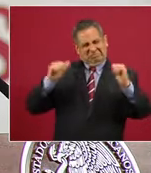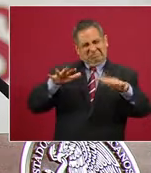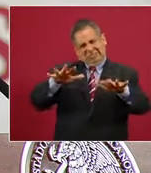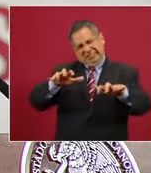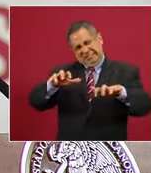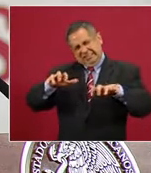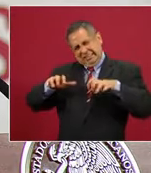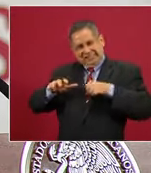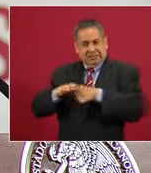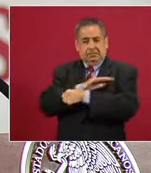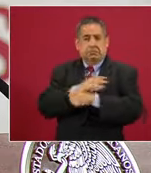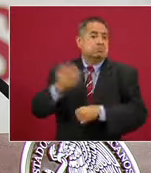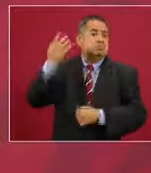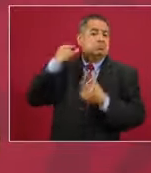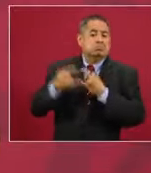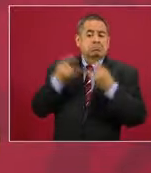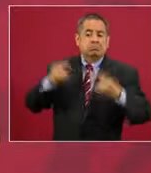México.